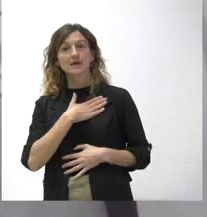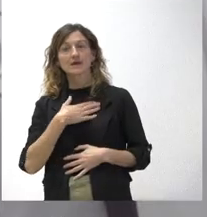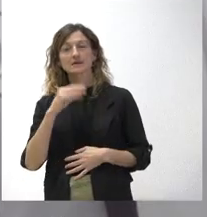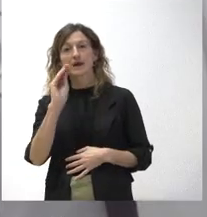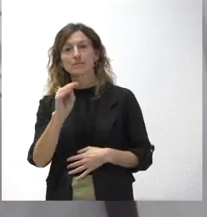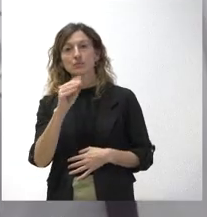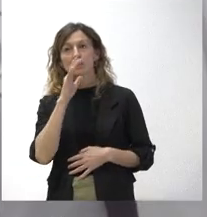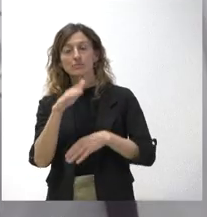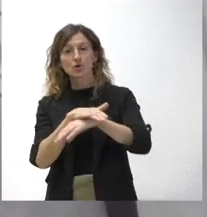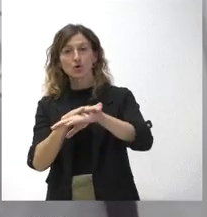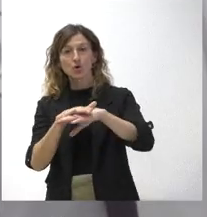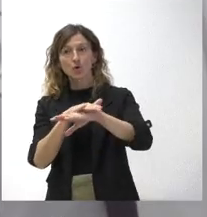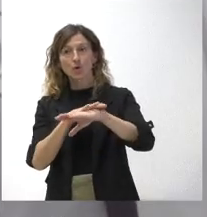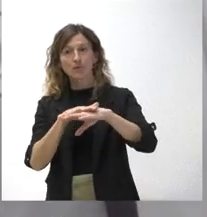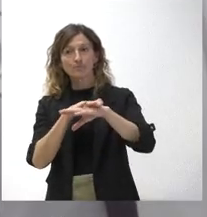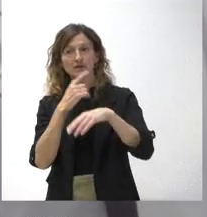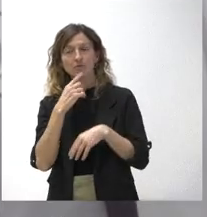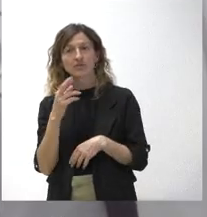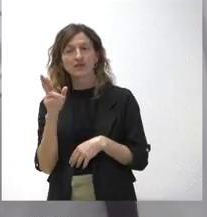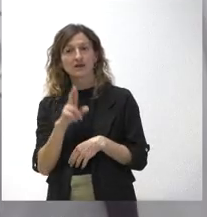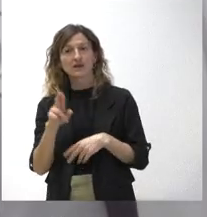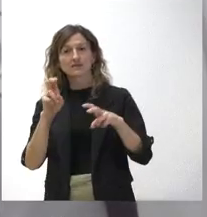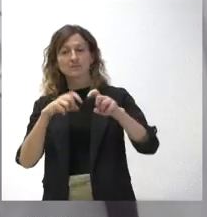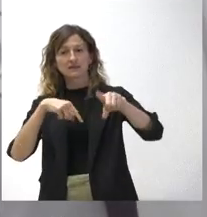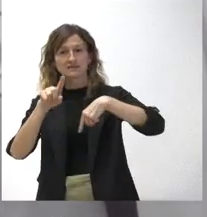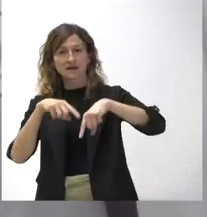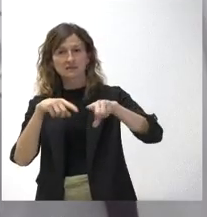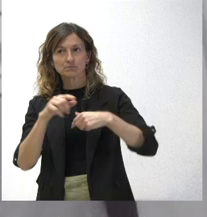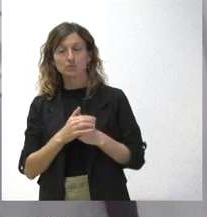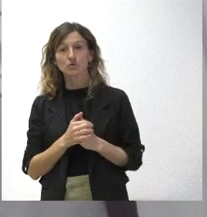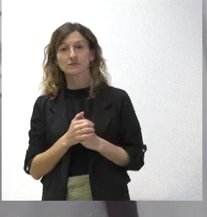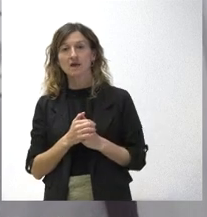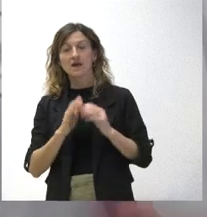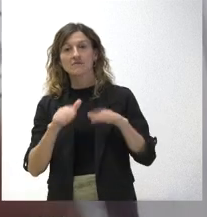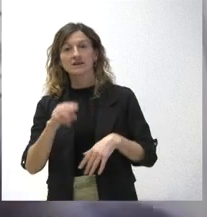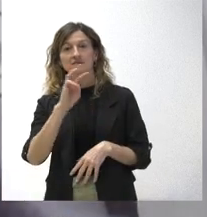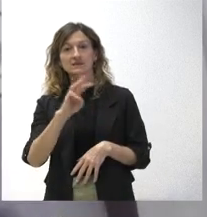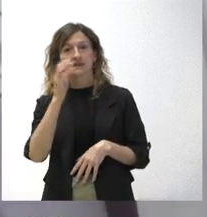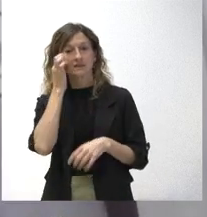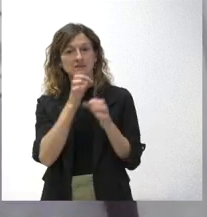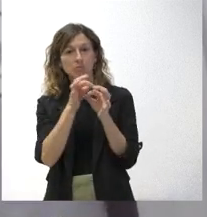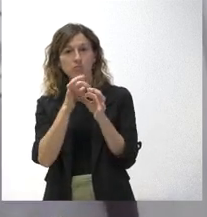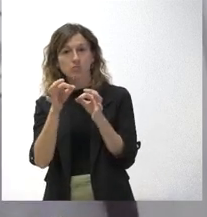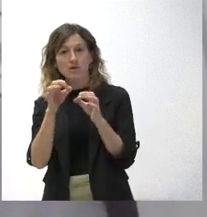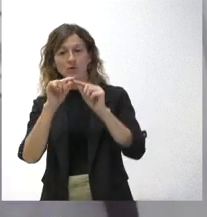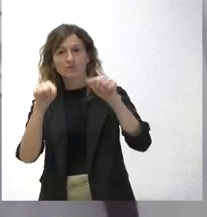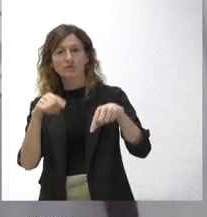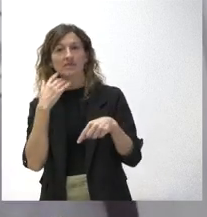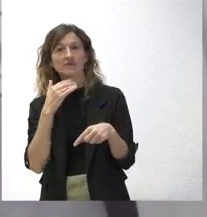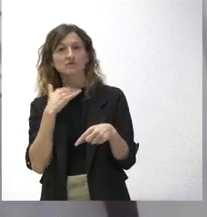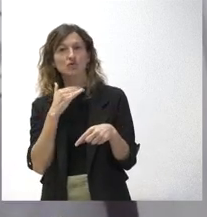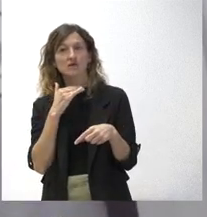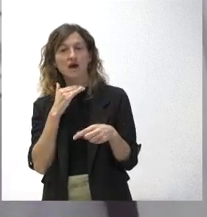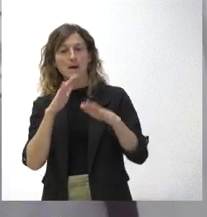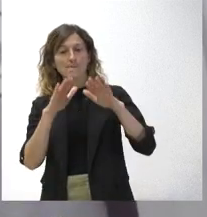Gobierno sigue empecinado en su nuevo mapa de transporte que deja a 33 pueblos de la provincia de Soria sin